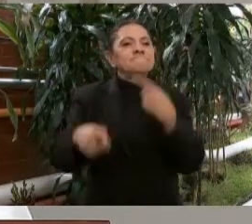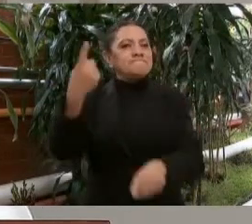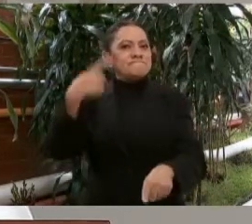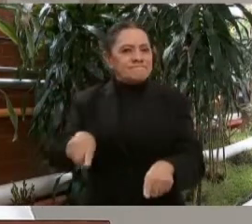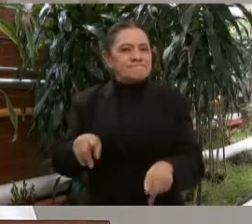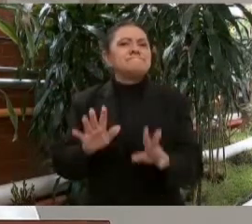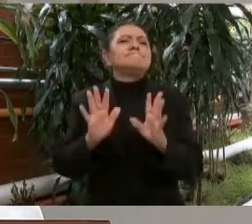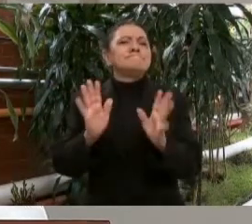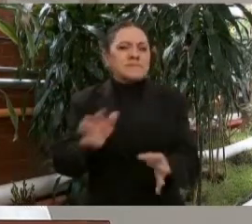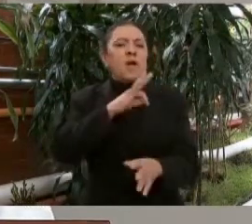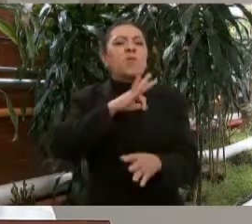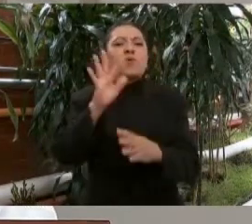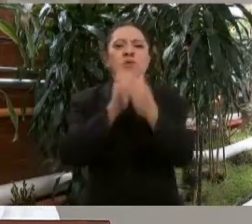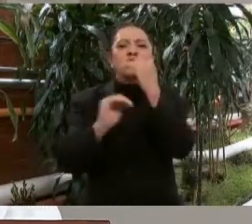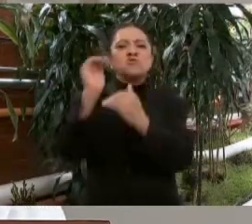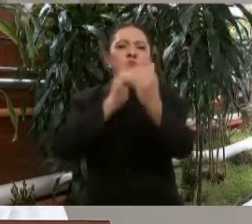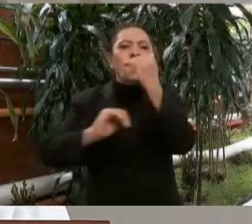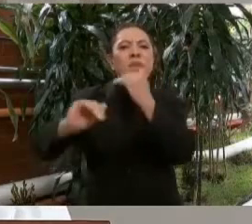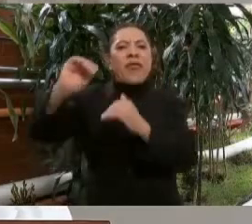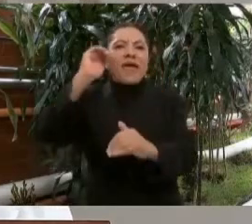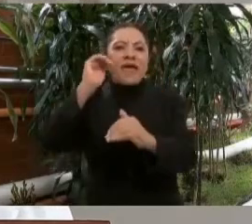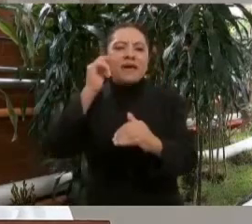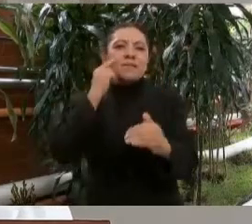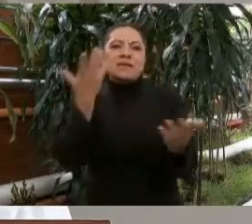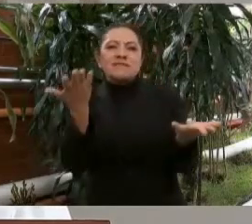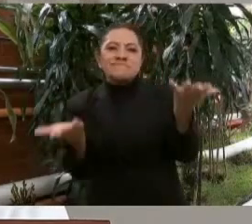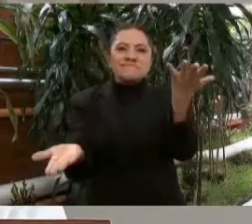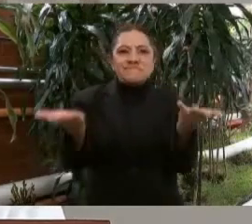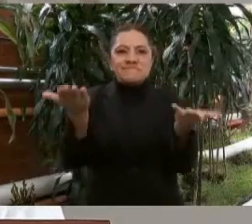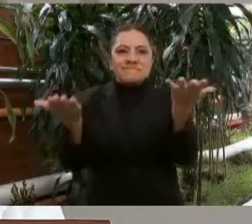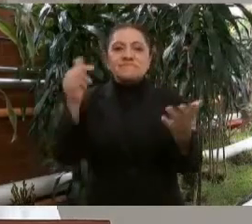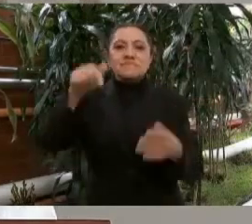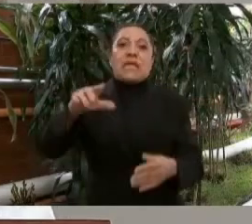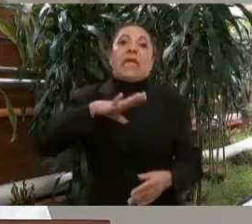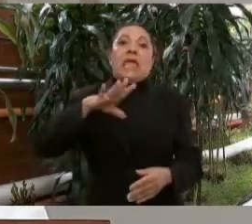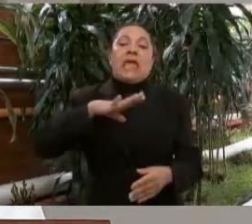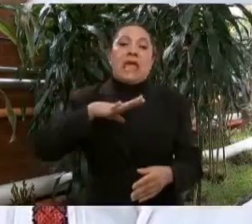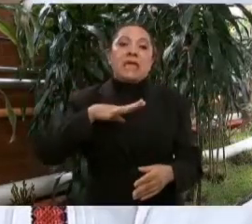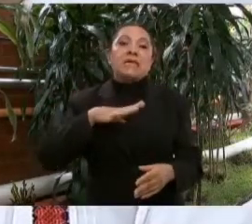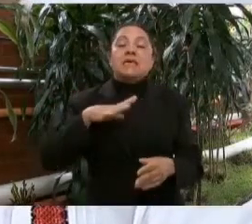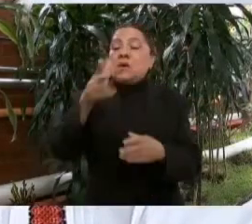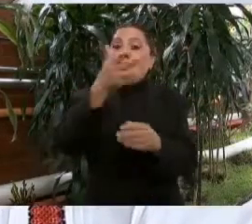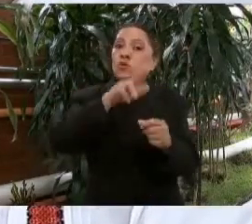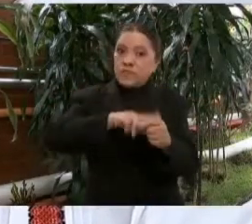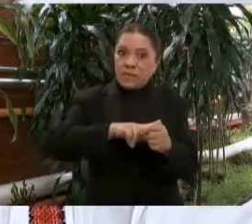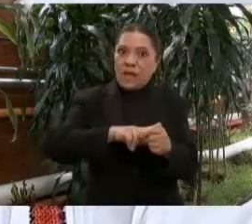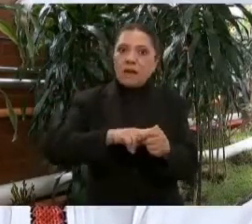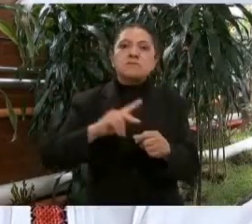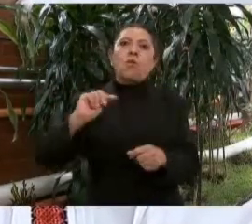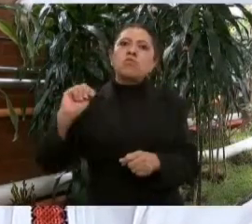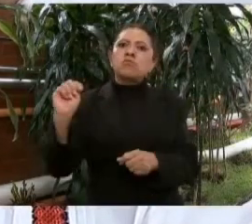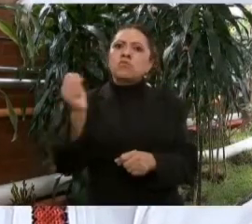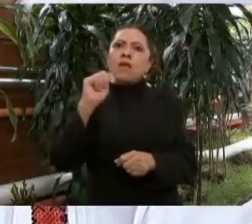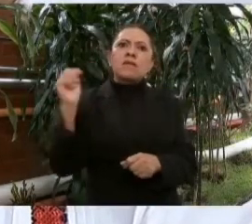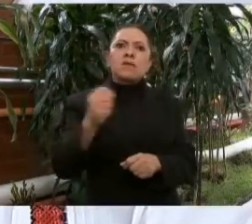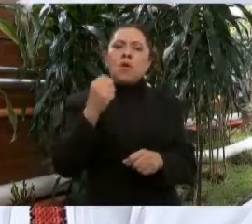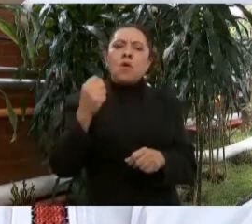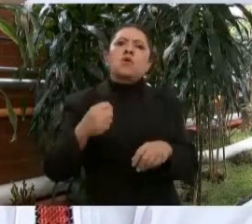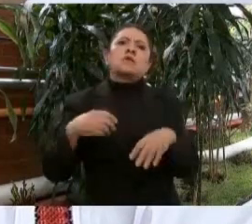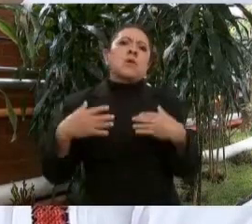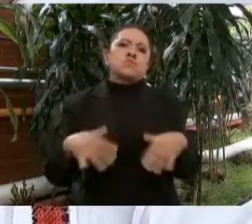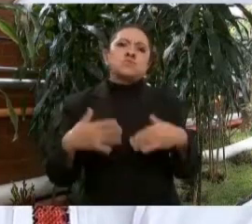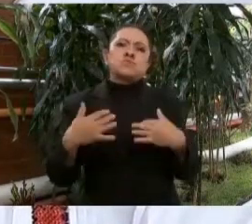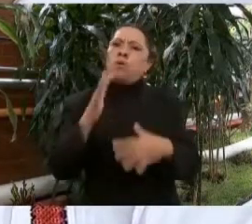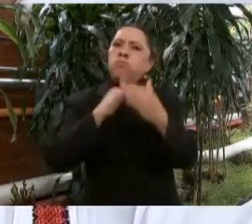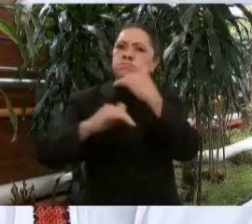donde cohabitan unidades médicas con la más alta tecnología, con otras que se caracterizan por su saturación,